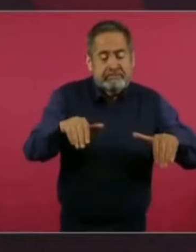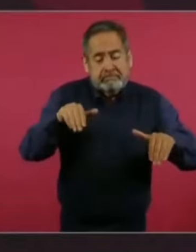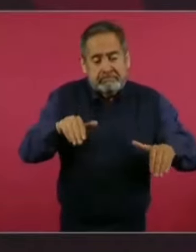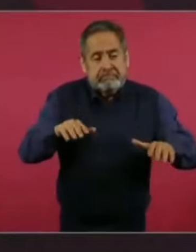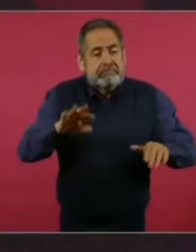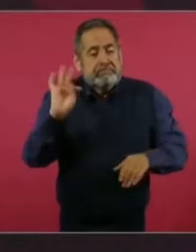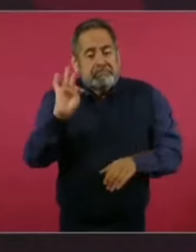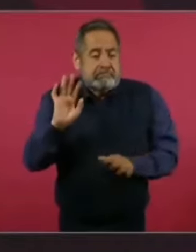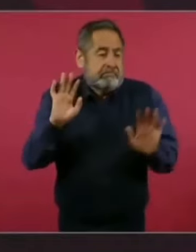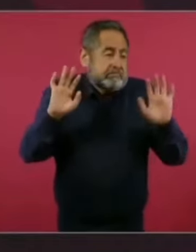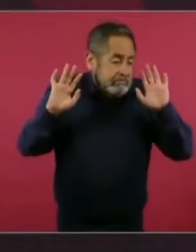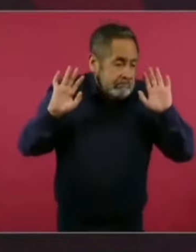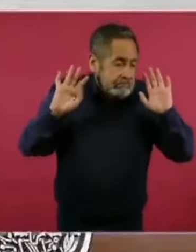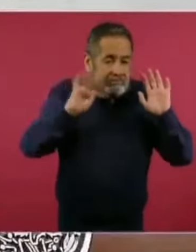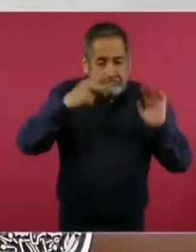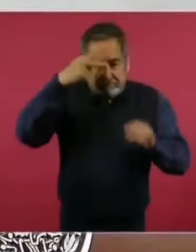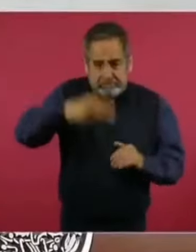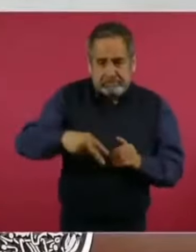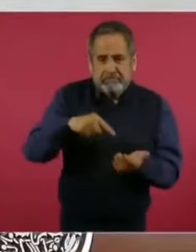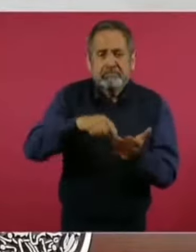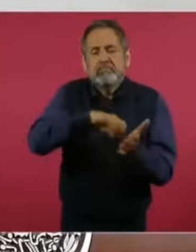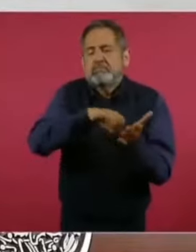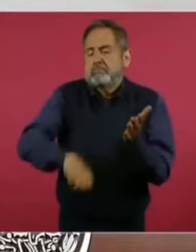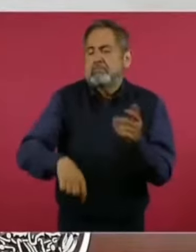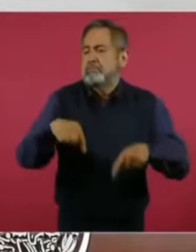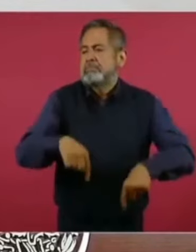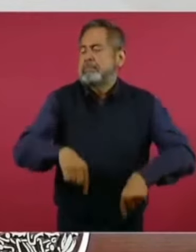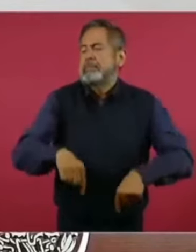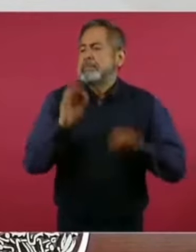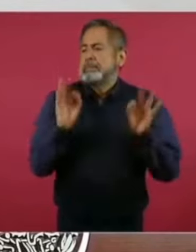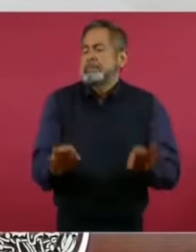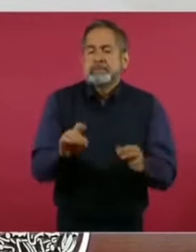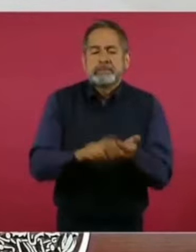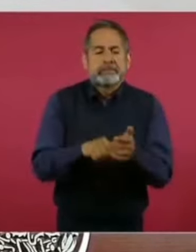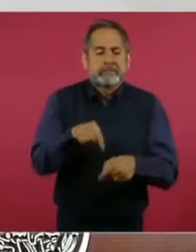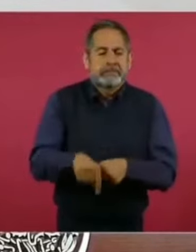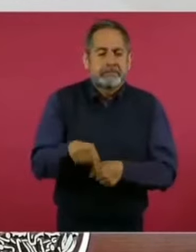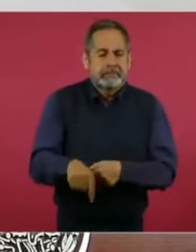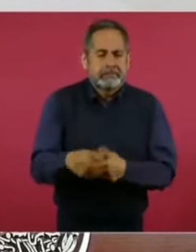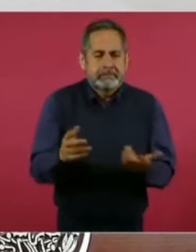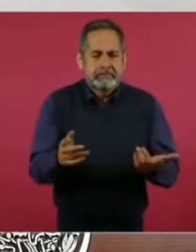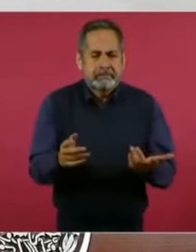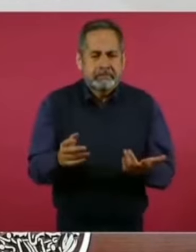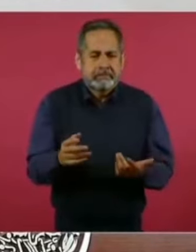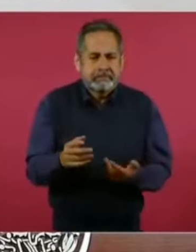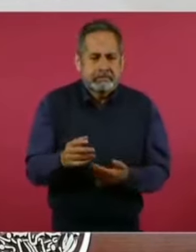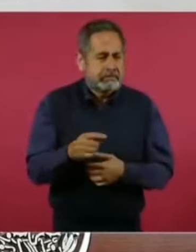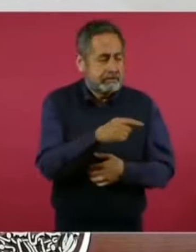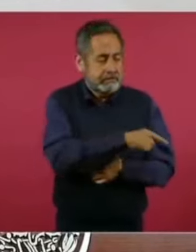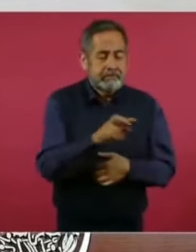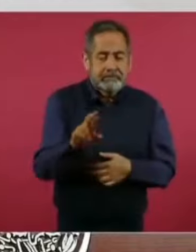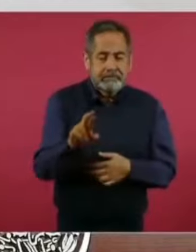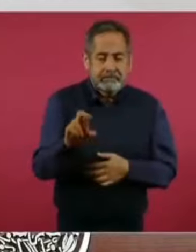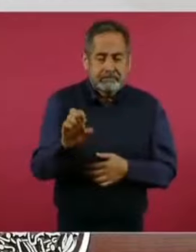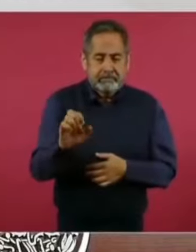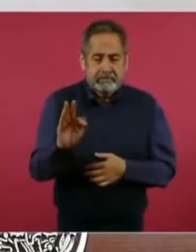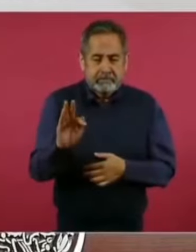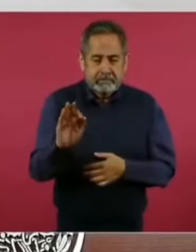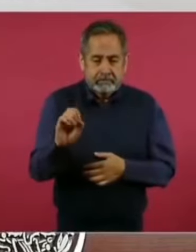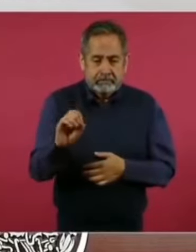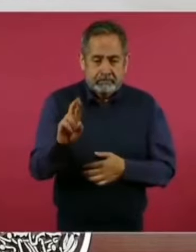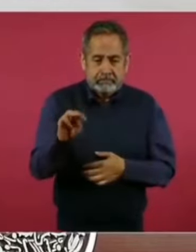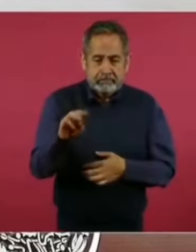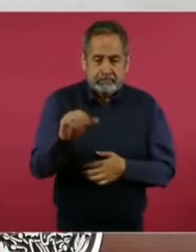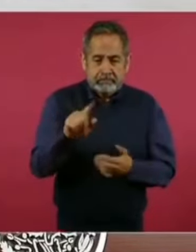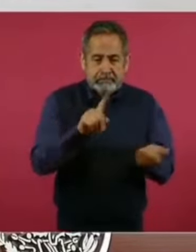mexicana, el caso específico de el Reforma, que es un